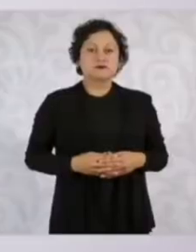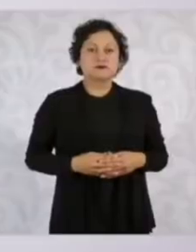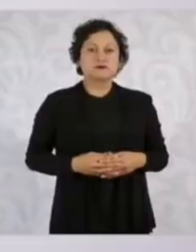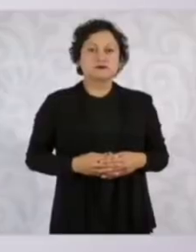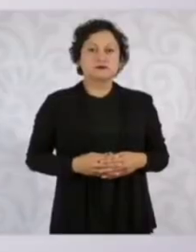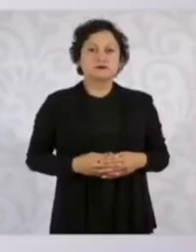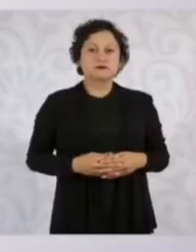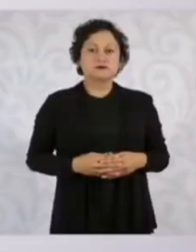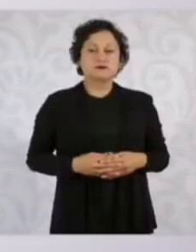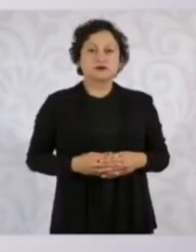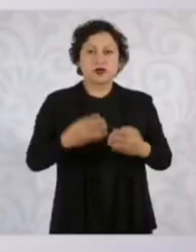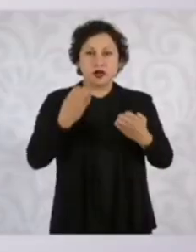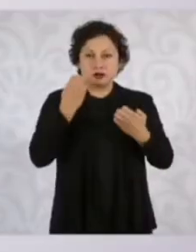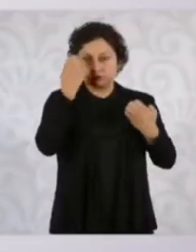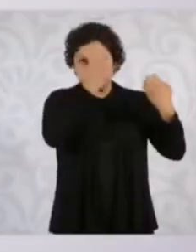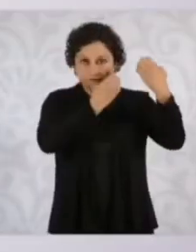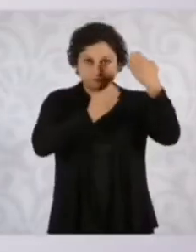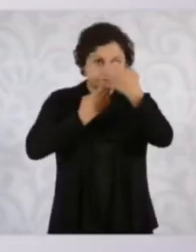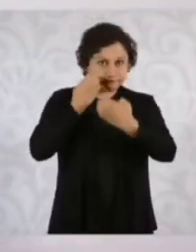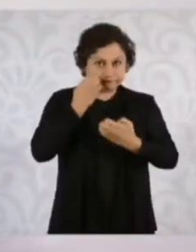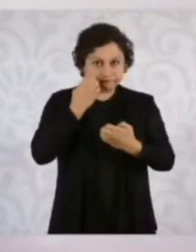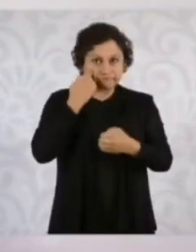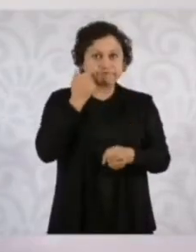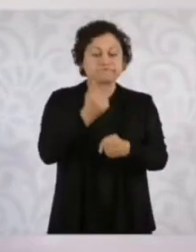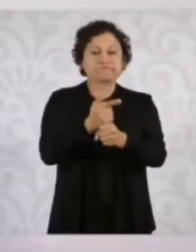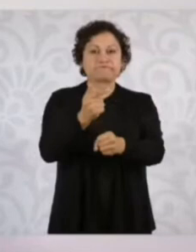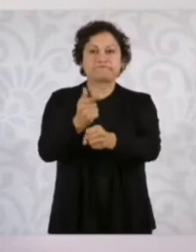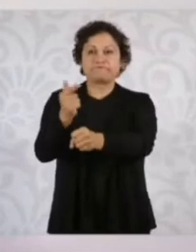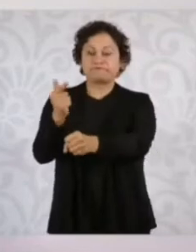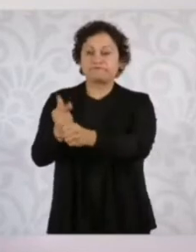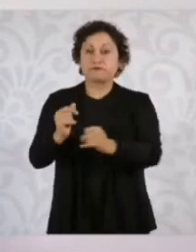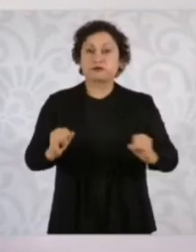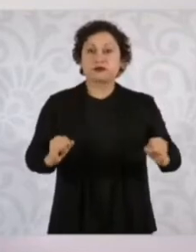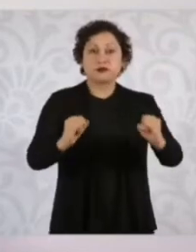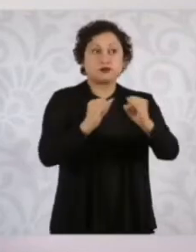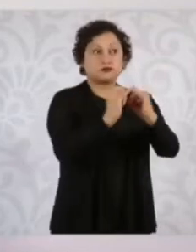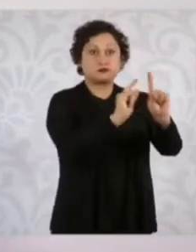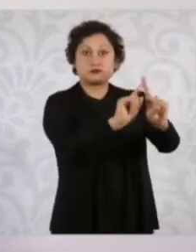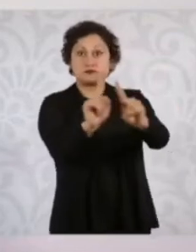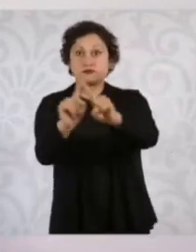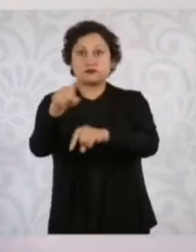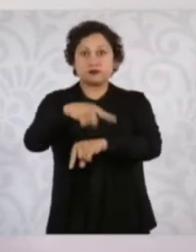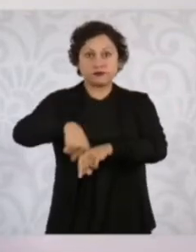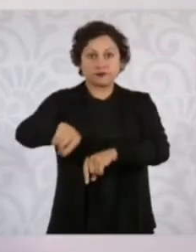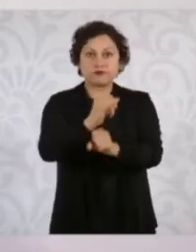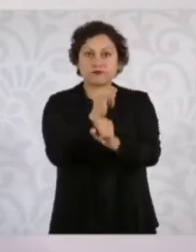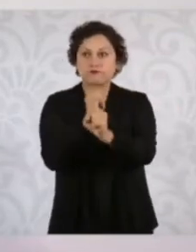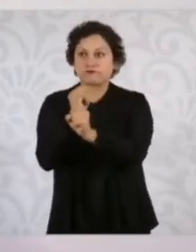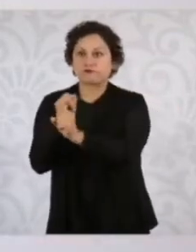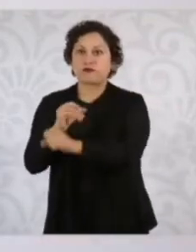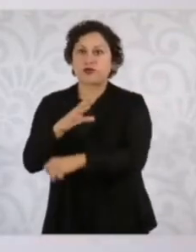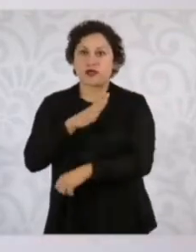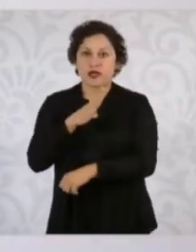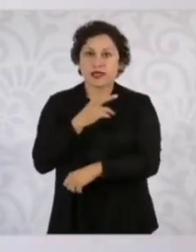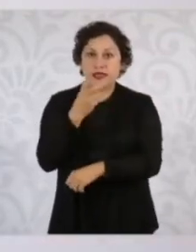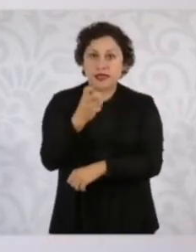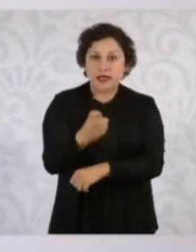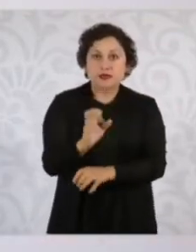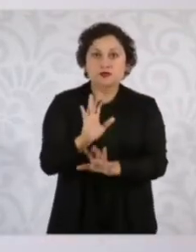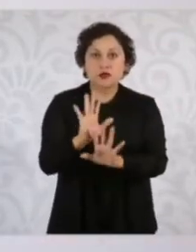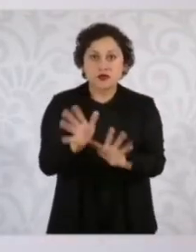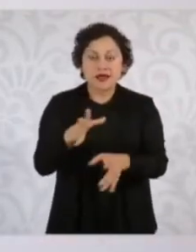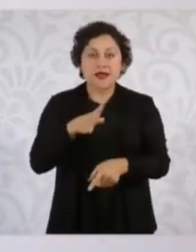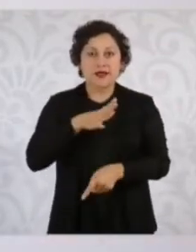Considerando que existen diversas instituciones que generan inteligencia, tenemos que convertir ya la inteligencia existente